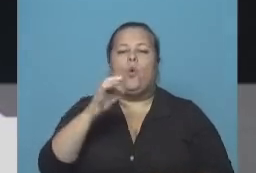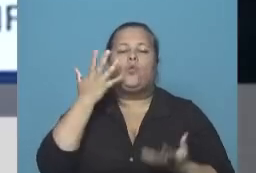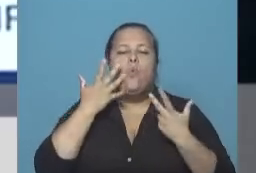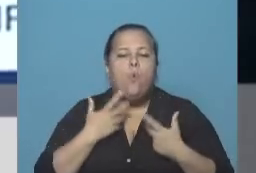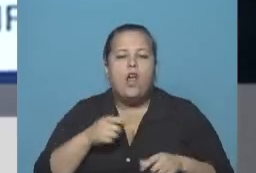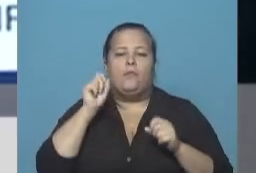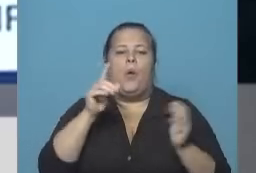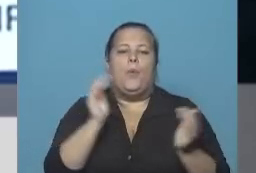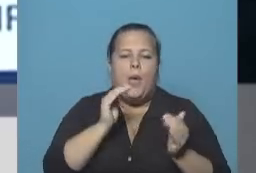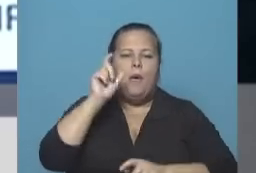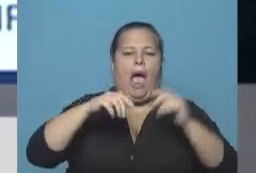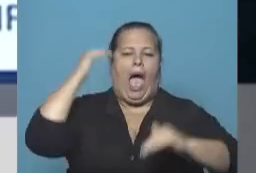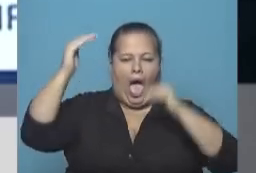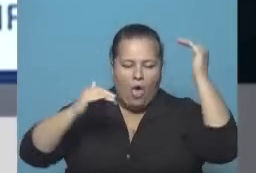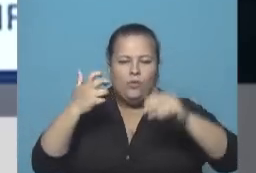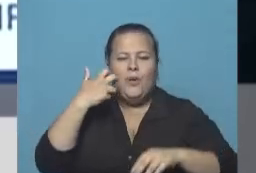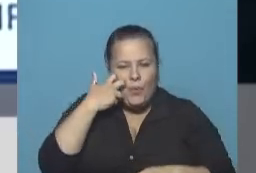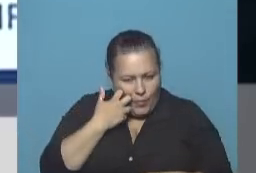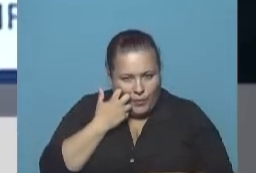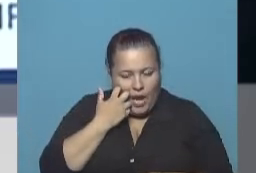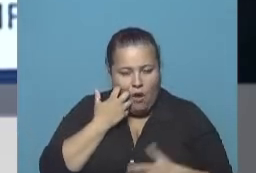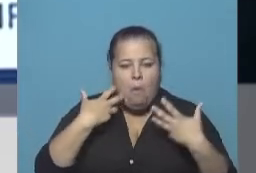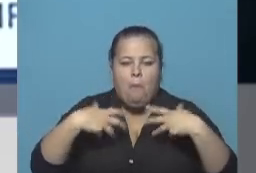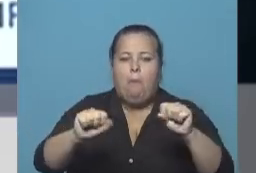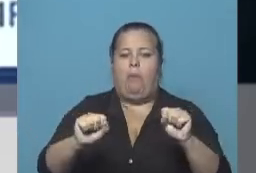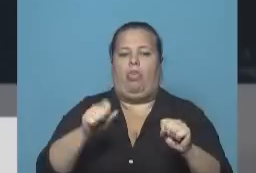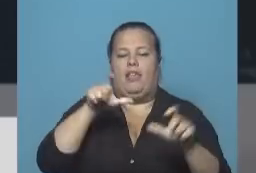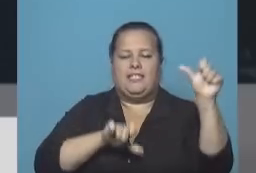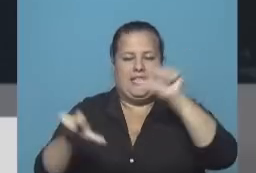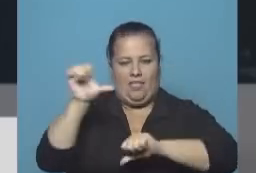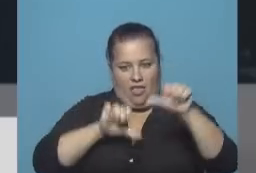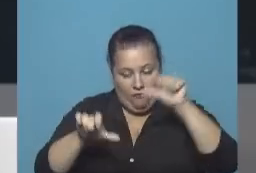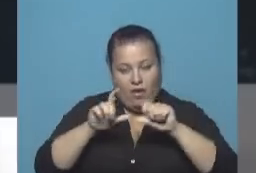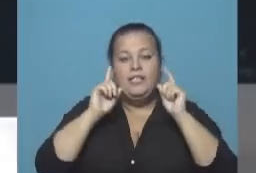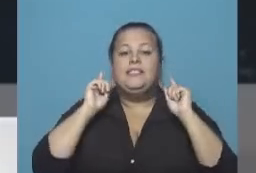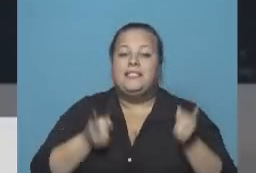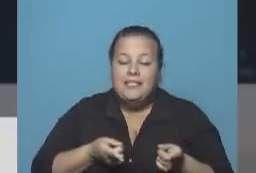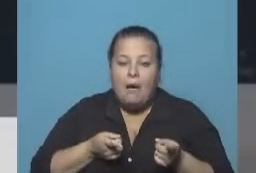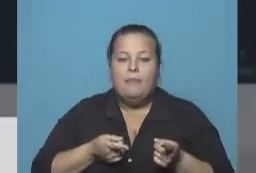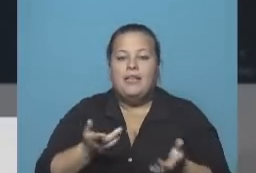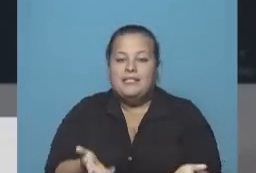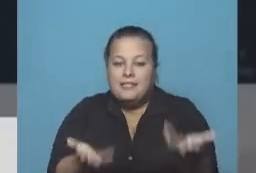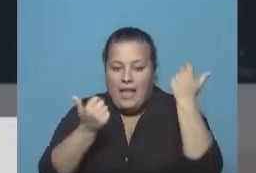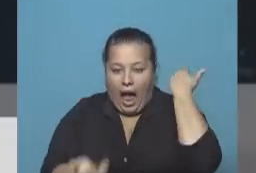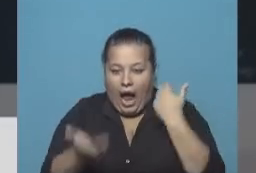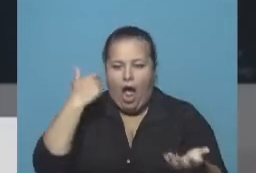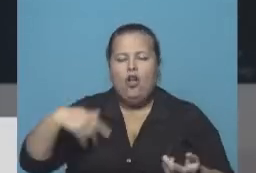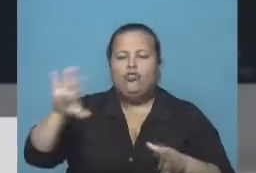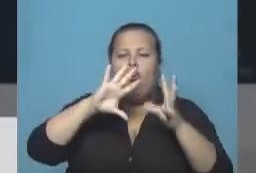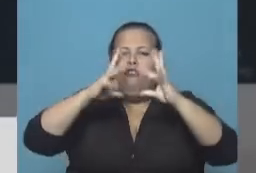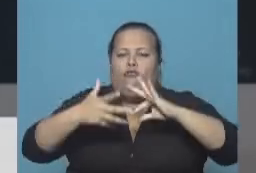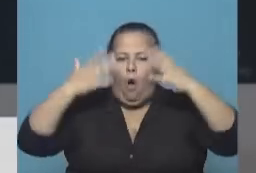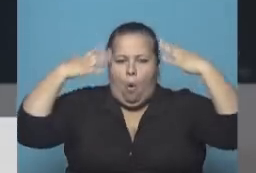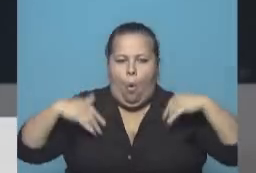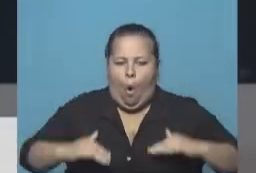pertenecientes a bebés, personas adultas y ancianos fueron hallados por los científicos que además los exhumaron, presentaban todos una morfología